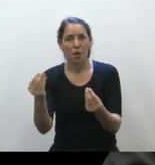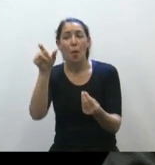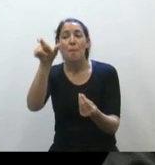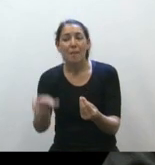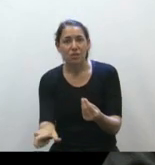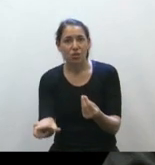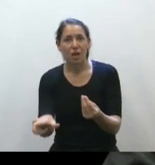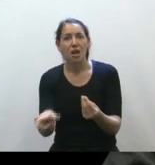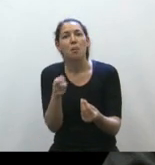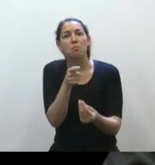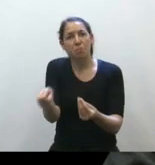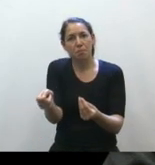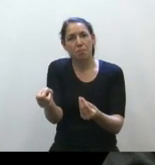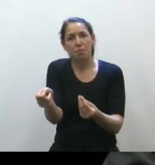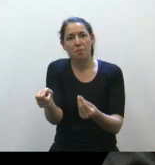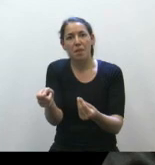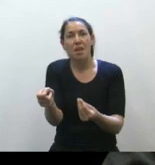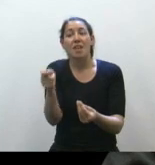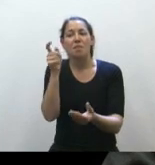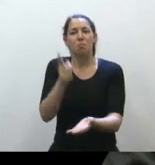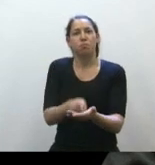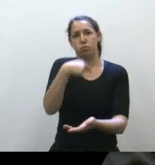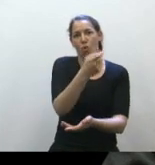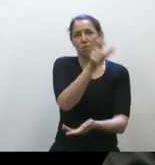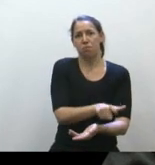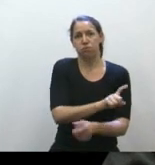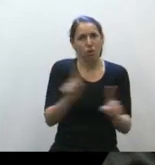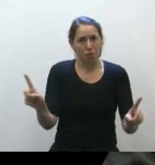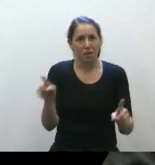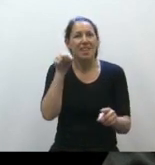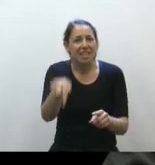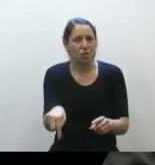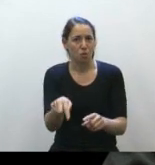sea privada de su vida arbitrariamente, y este es el secreto de esta discusión.